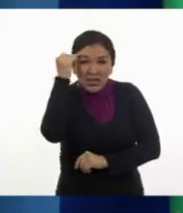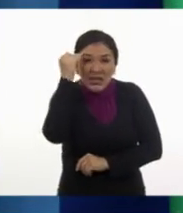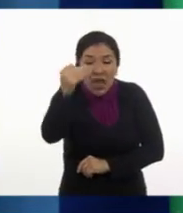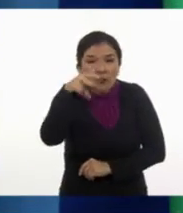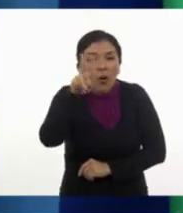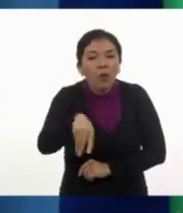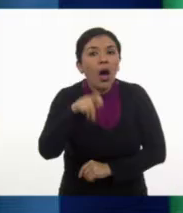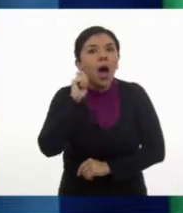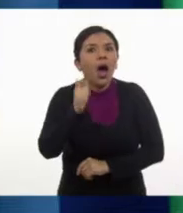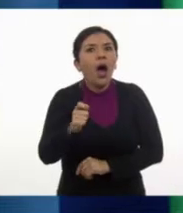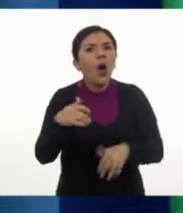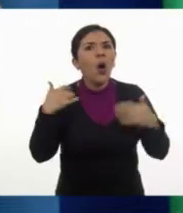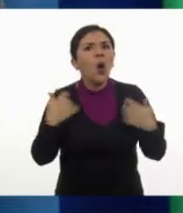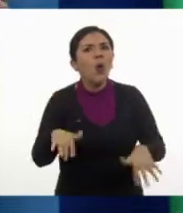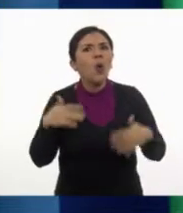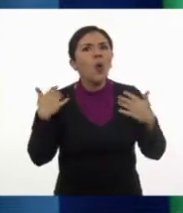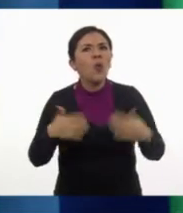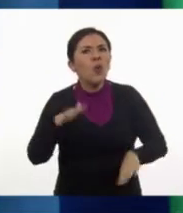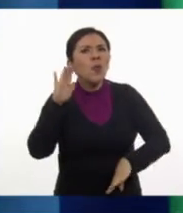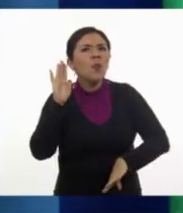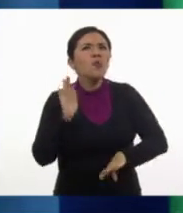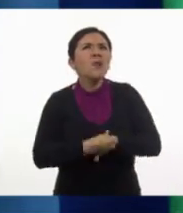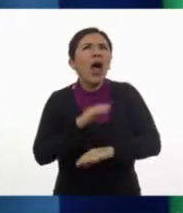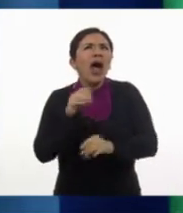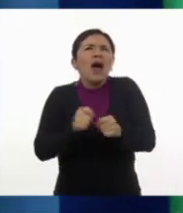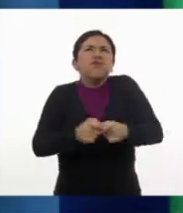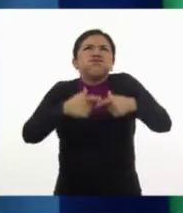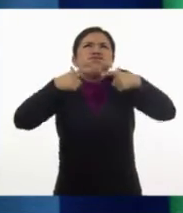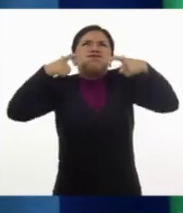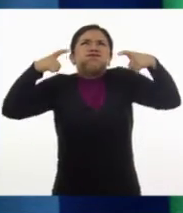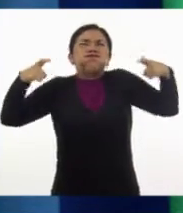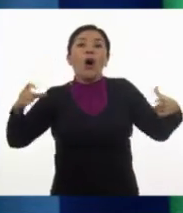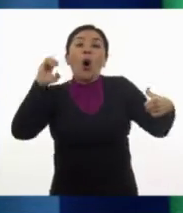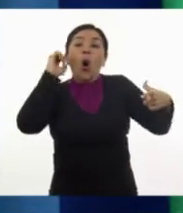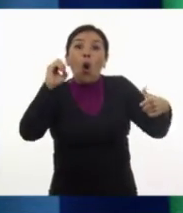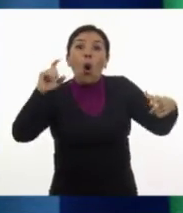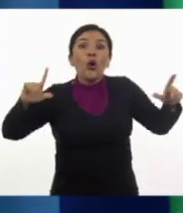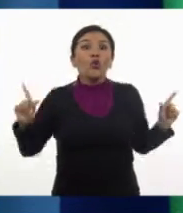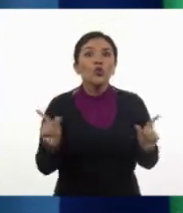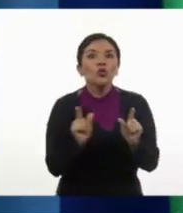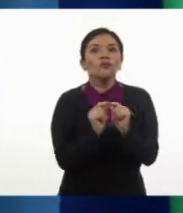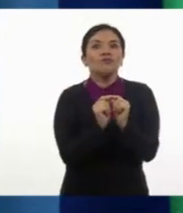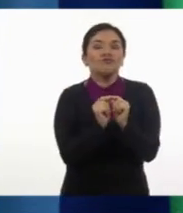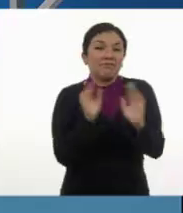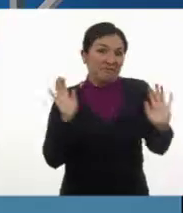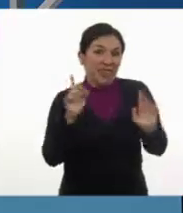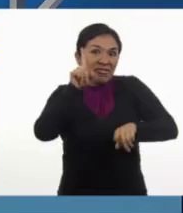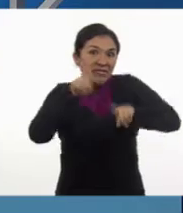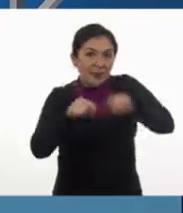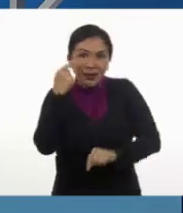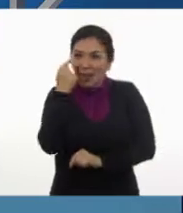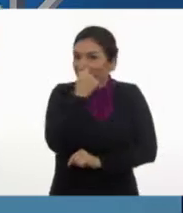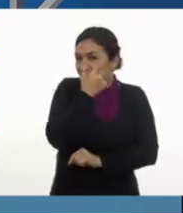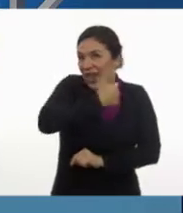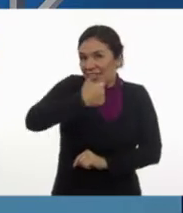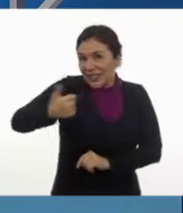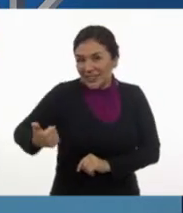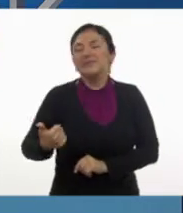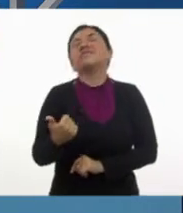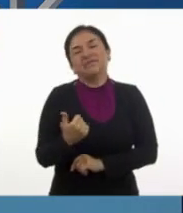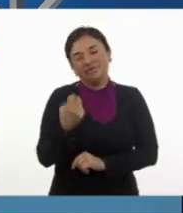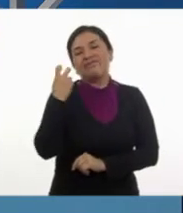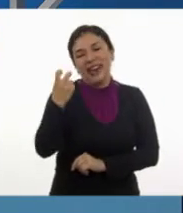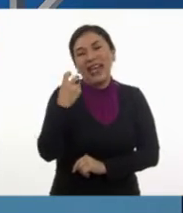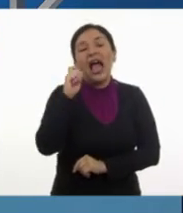resulta tan, pero tan inmenso o cortito, dependiendo de cómo lo veamos. Así es, mejor